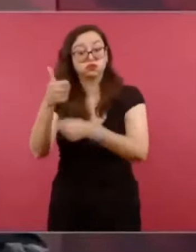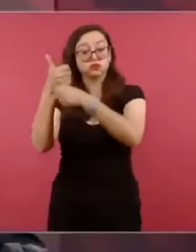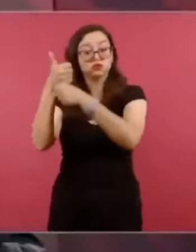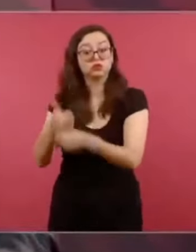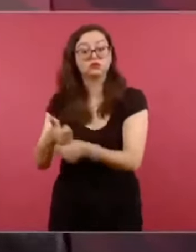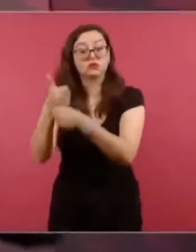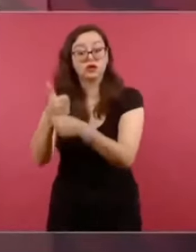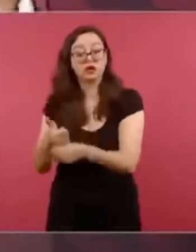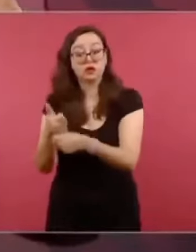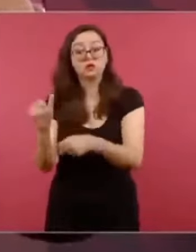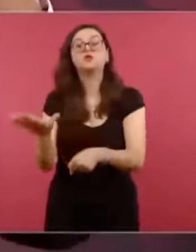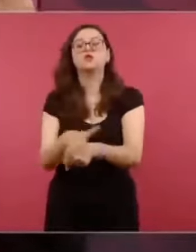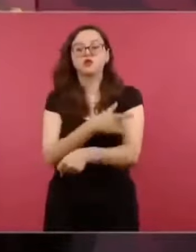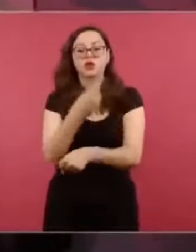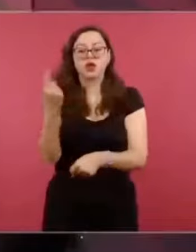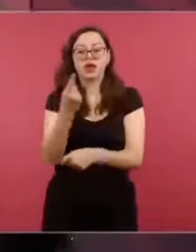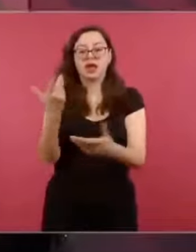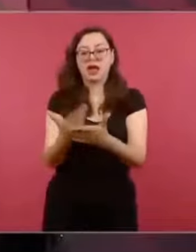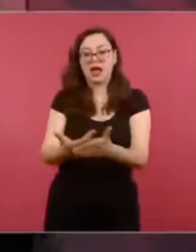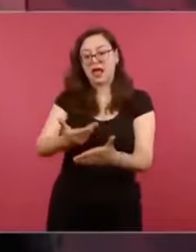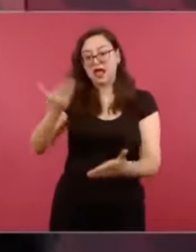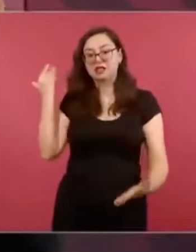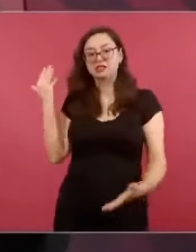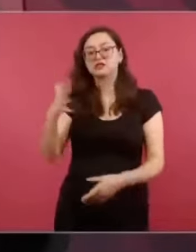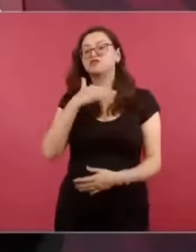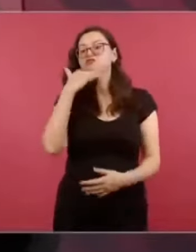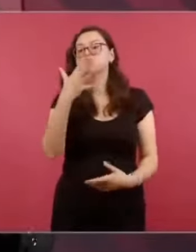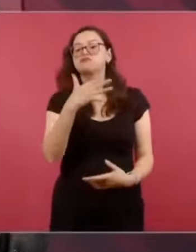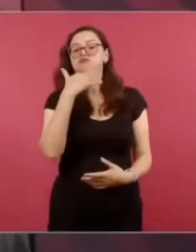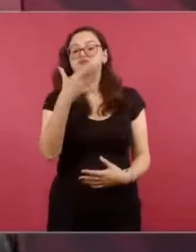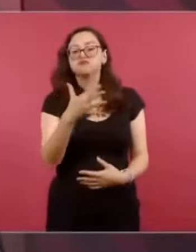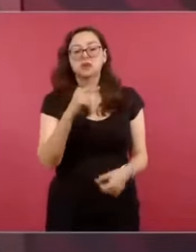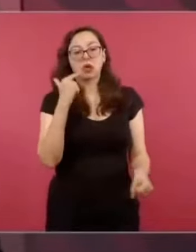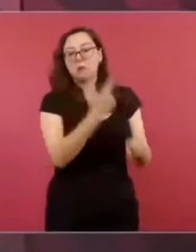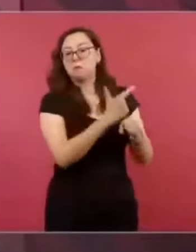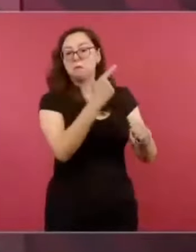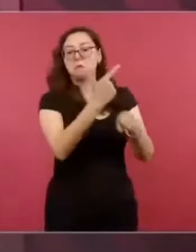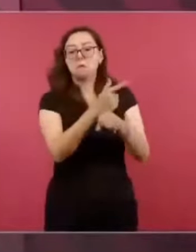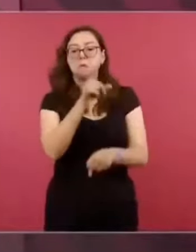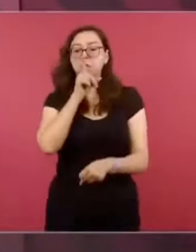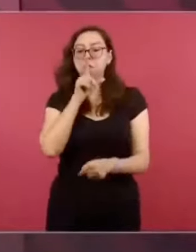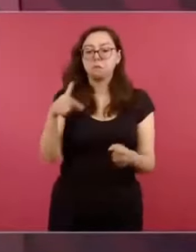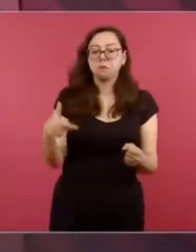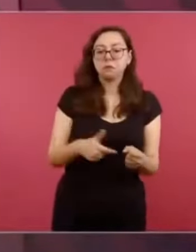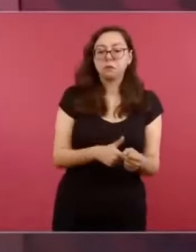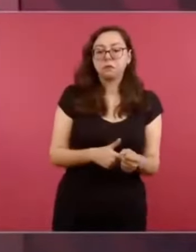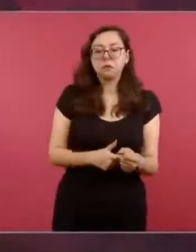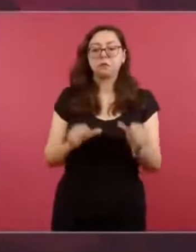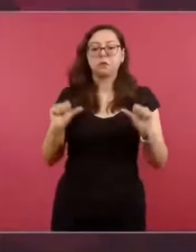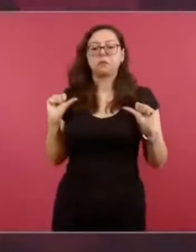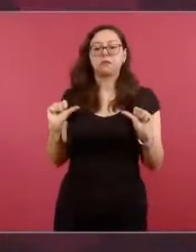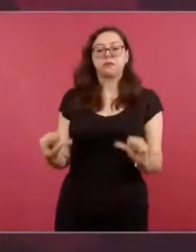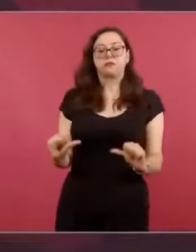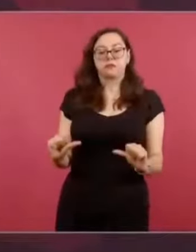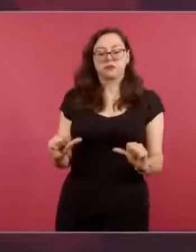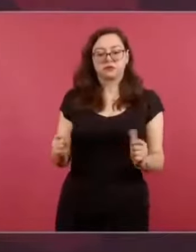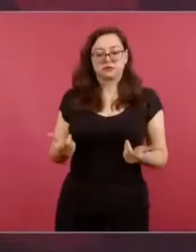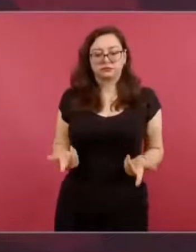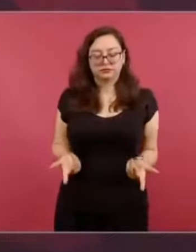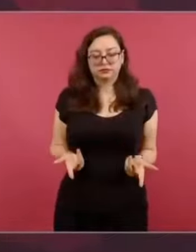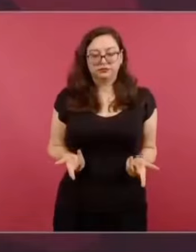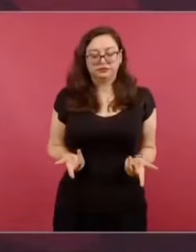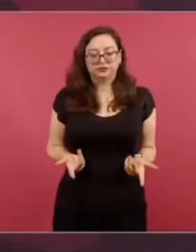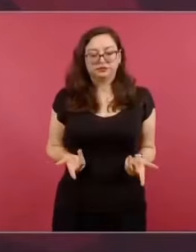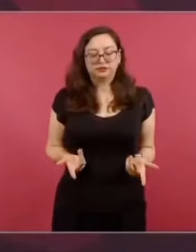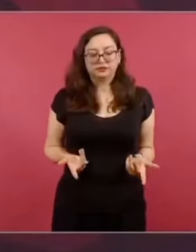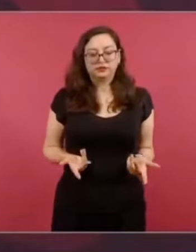Imagínense el daño que causó la corrupción, cuántos mexicanos tuvieron que abandonar el